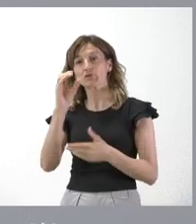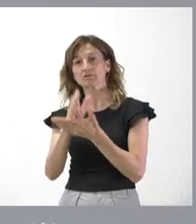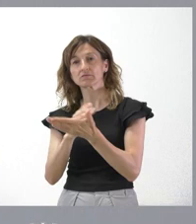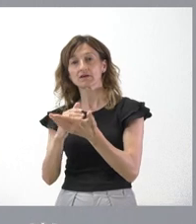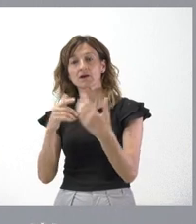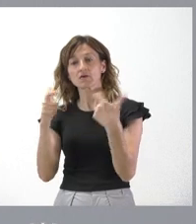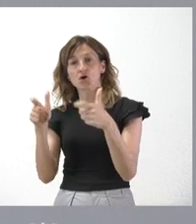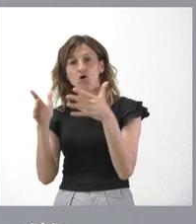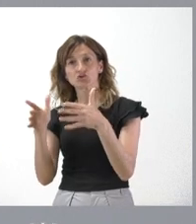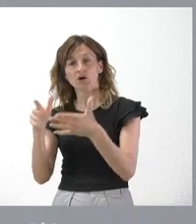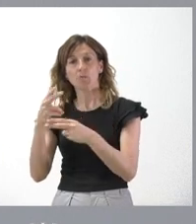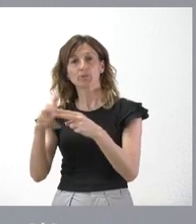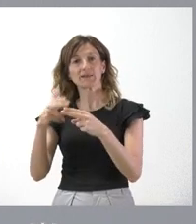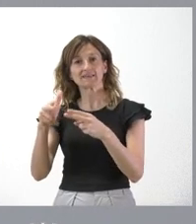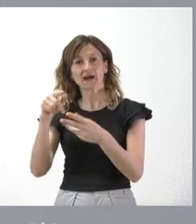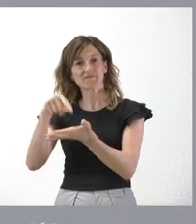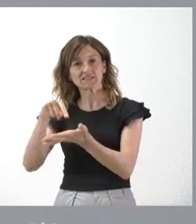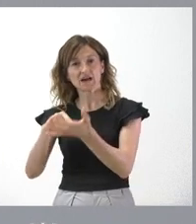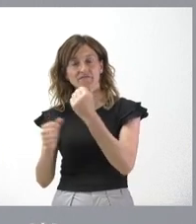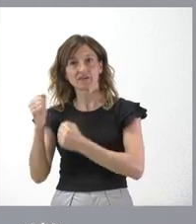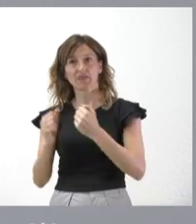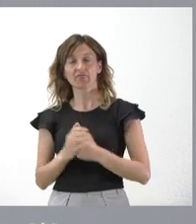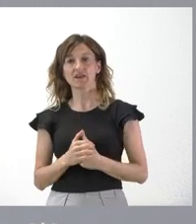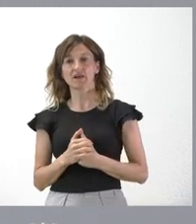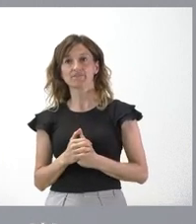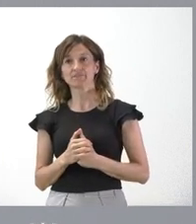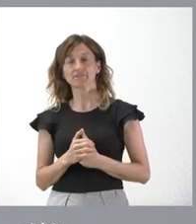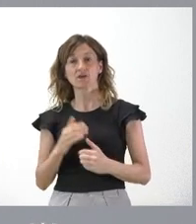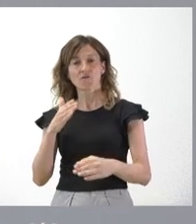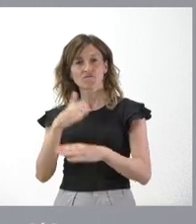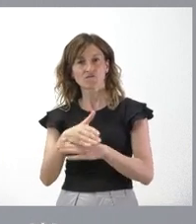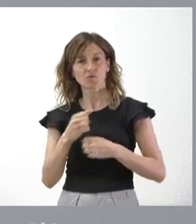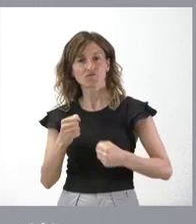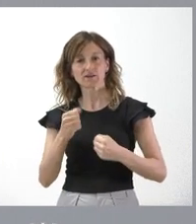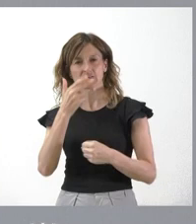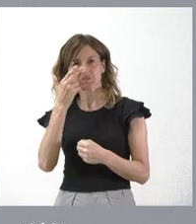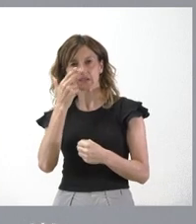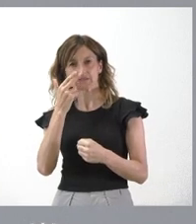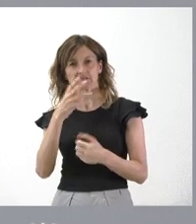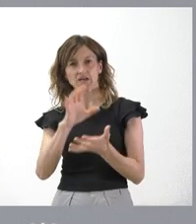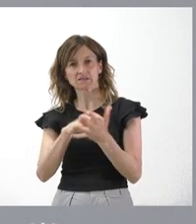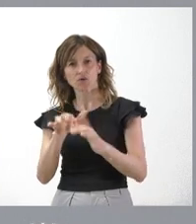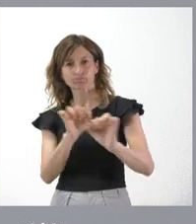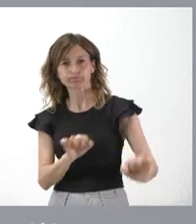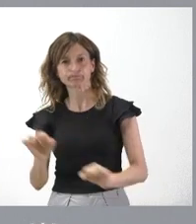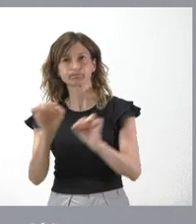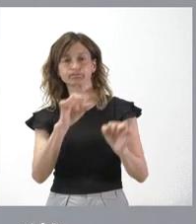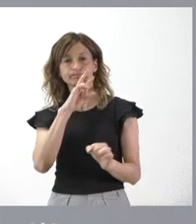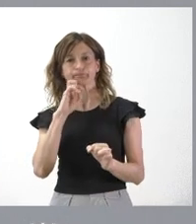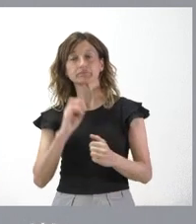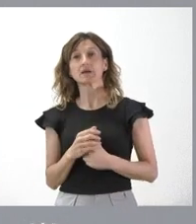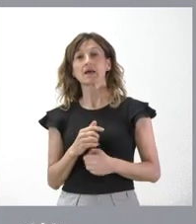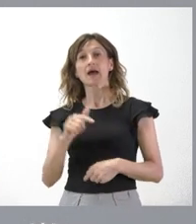en el Consejo de Política Fiscal y Financiera. Acudimos con toda la fortaleza de defender los intereses de Castilla y León y aquí básicamente lo que estamos